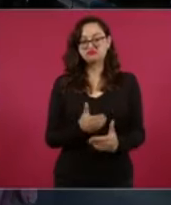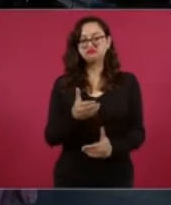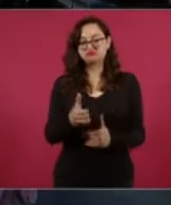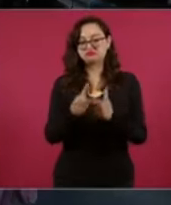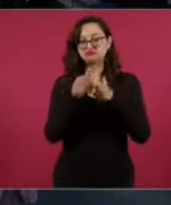esto.